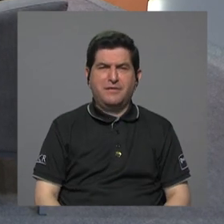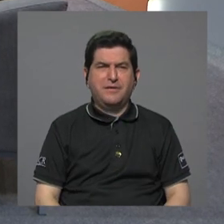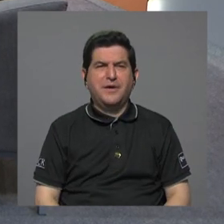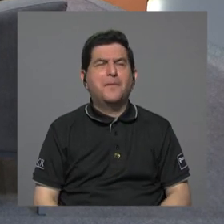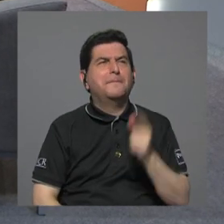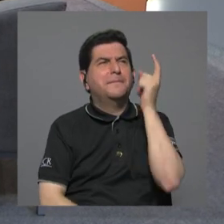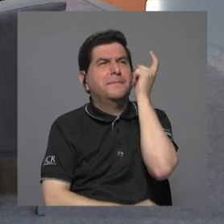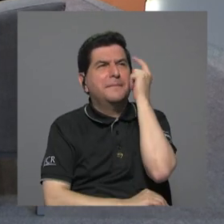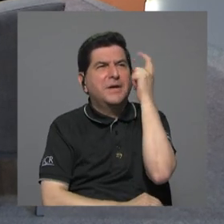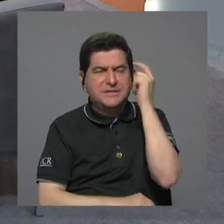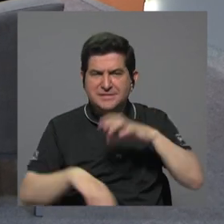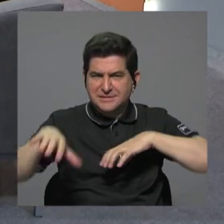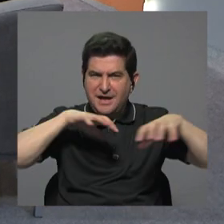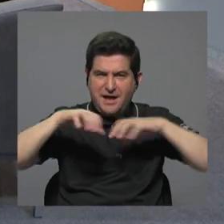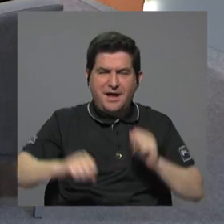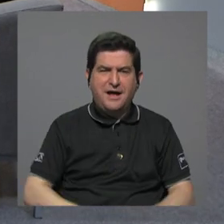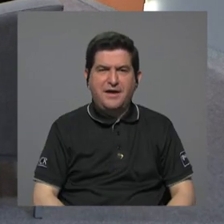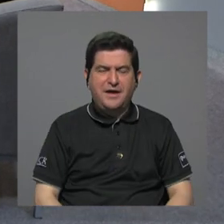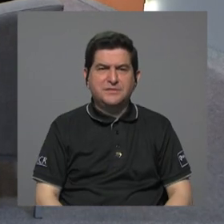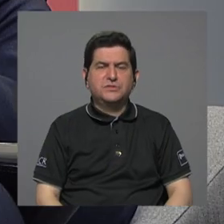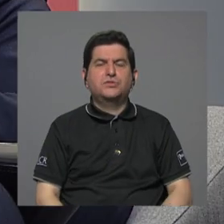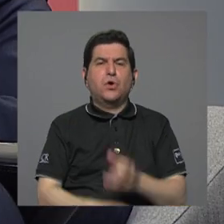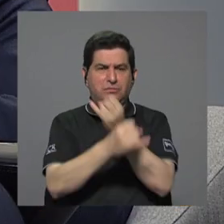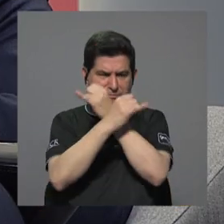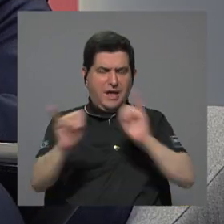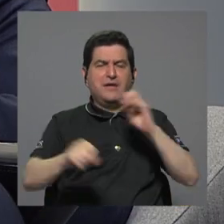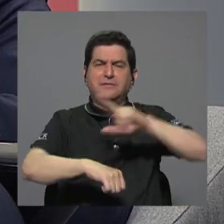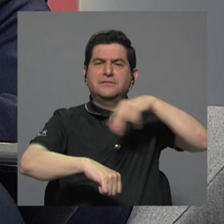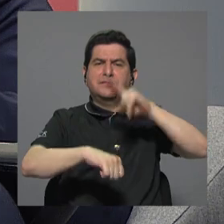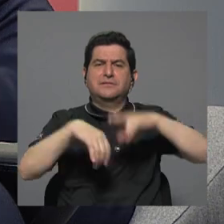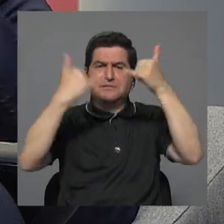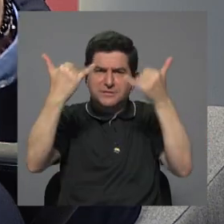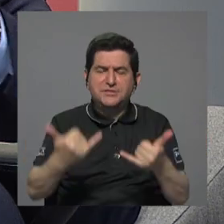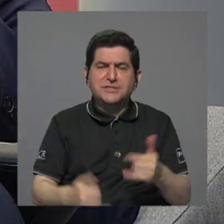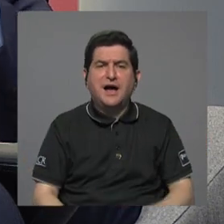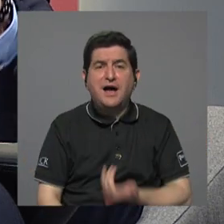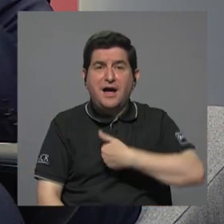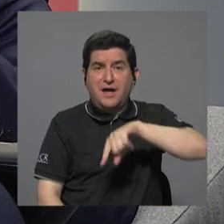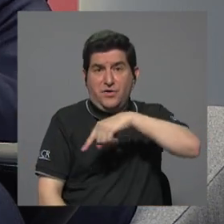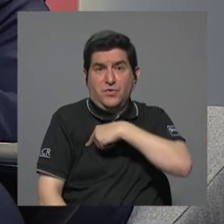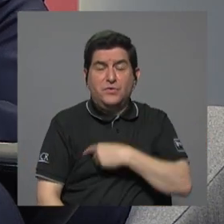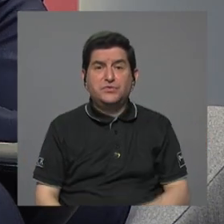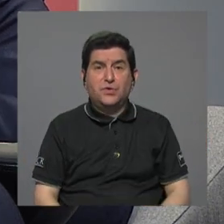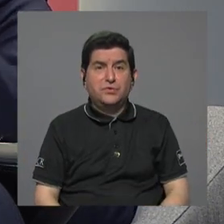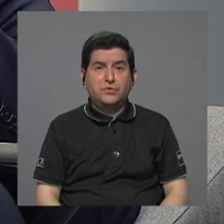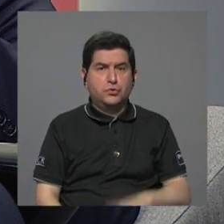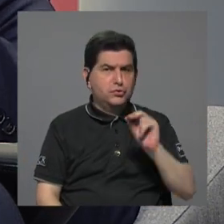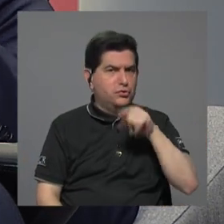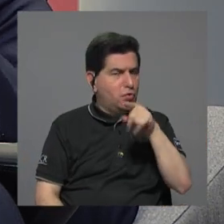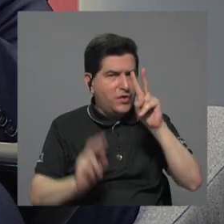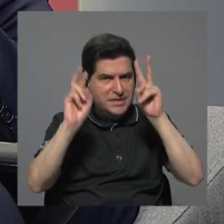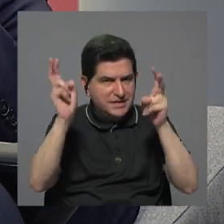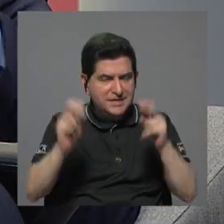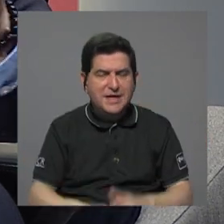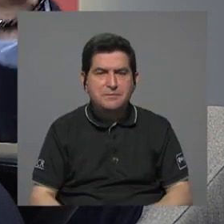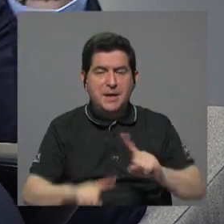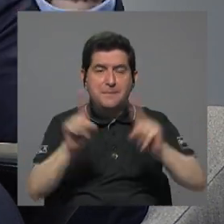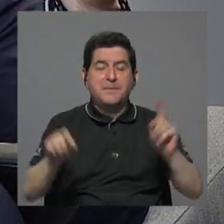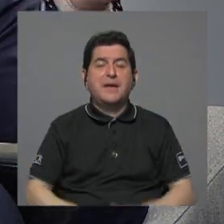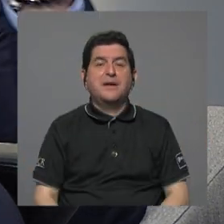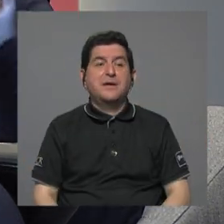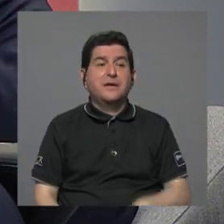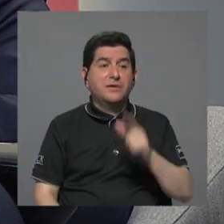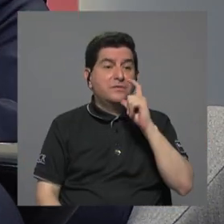pensamos en acciones que no marquen soberanía nacional, ya hemos hipotecado en un tema que no es el que estamos hablando, la suerte de los pequeños